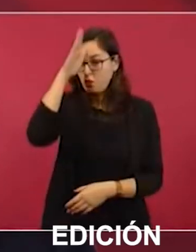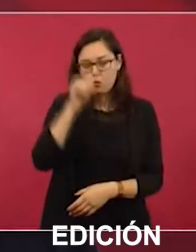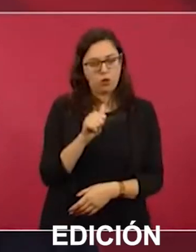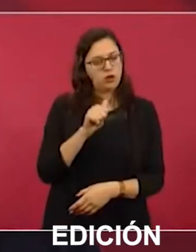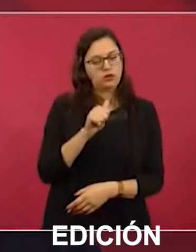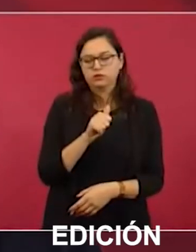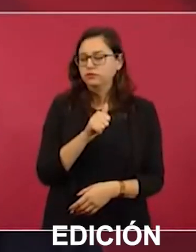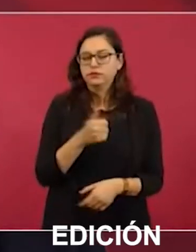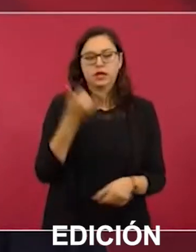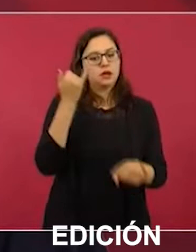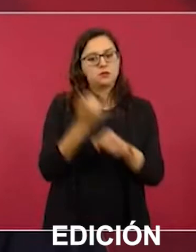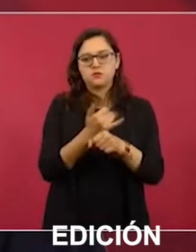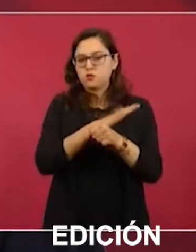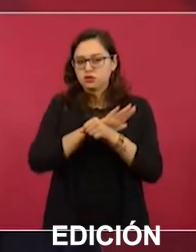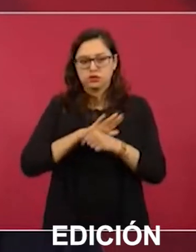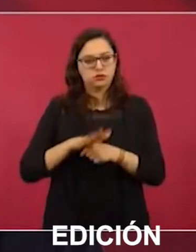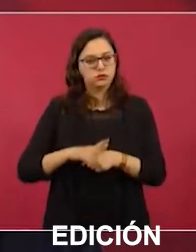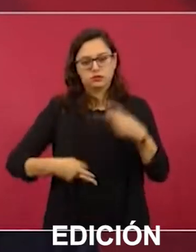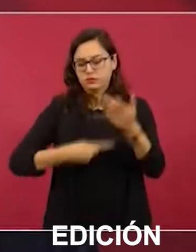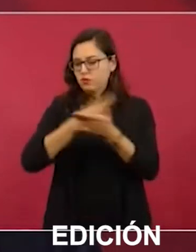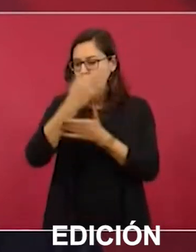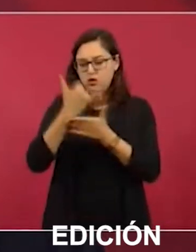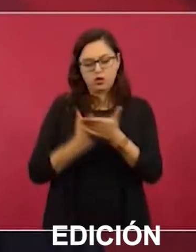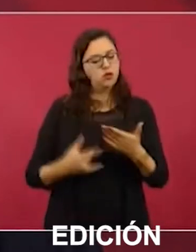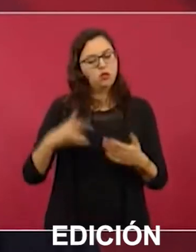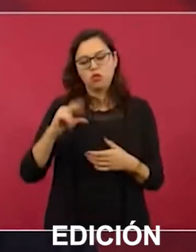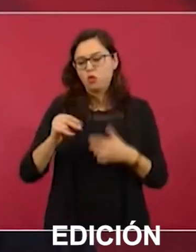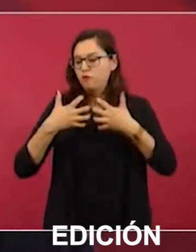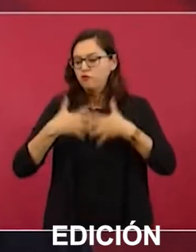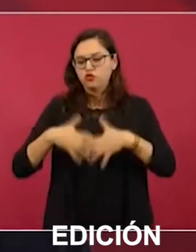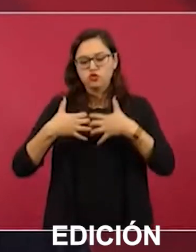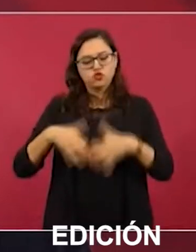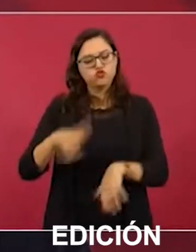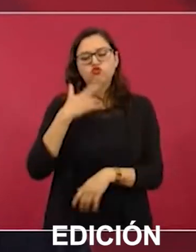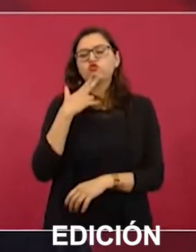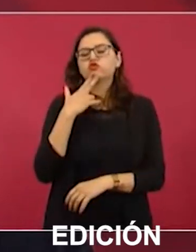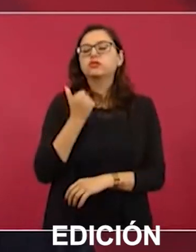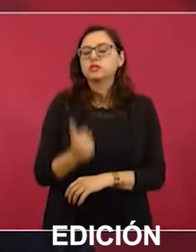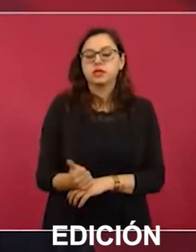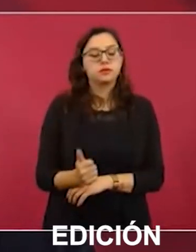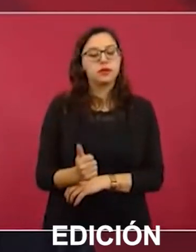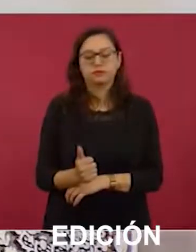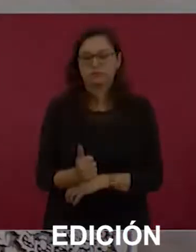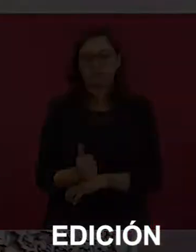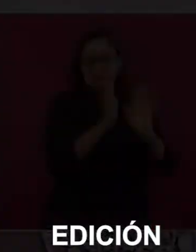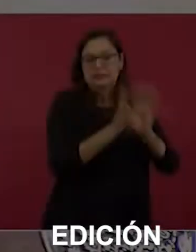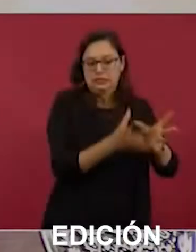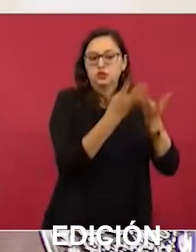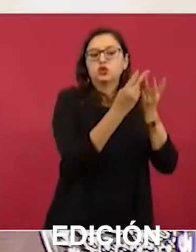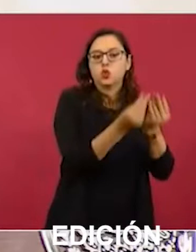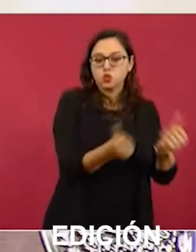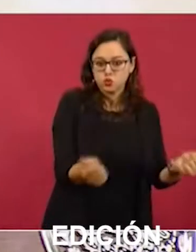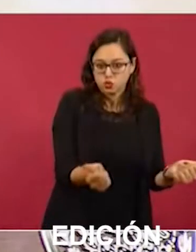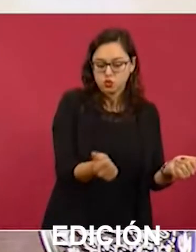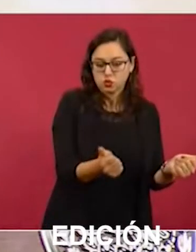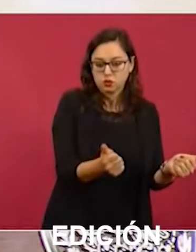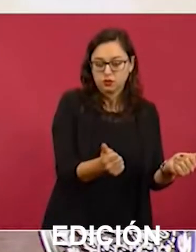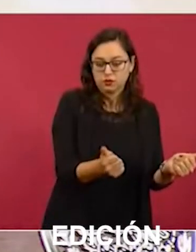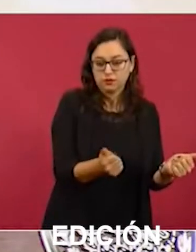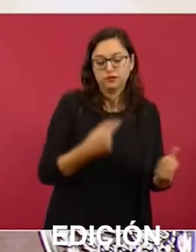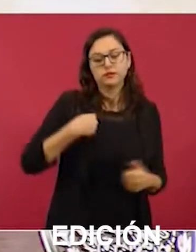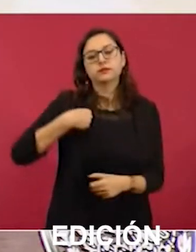no era posible, no iba a poderse ejecutar. Yo pienso